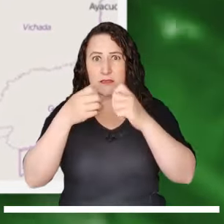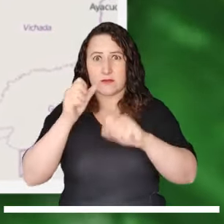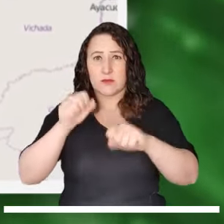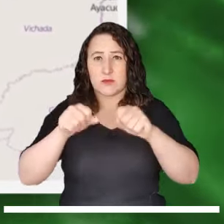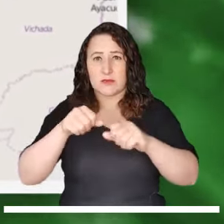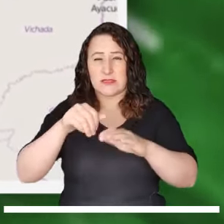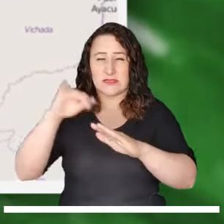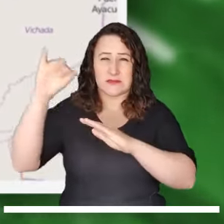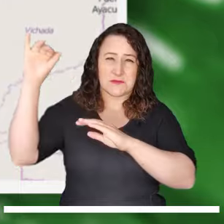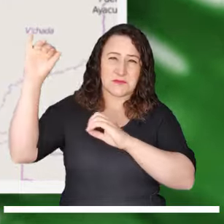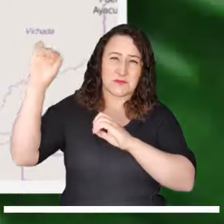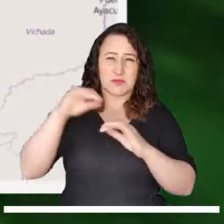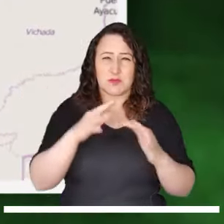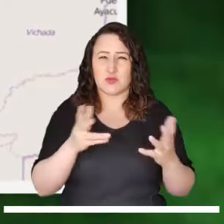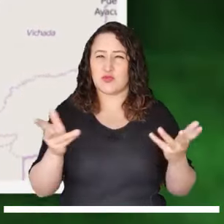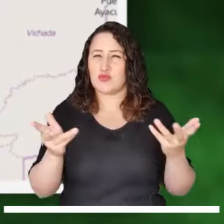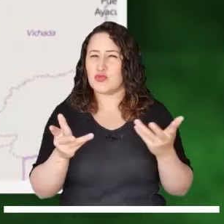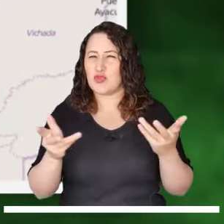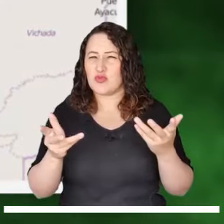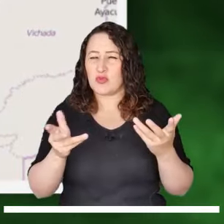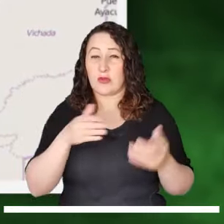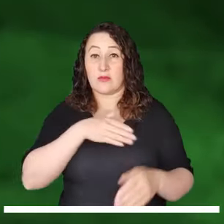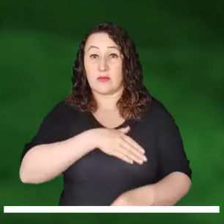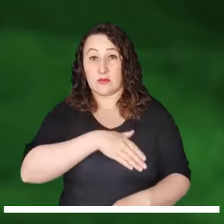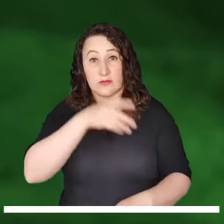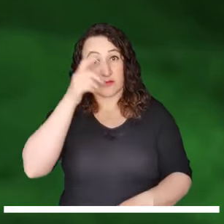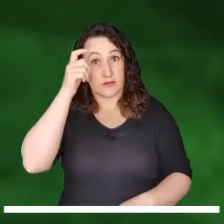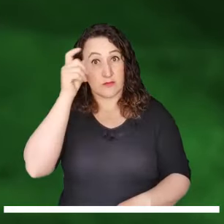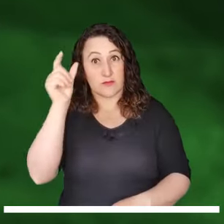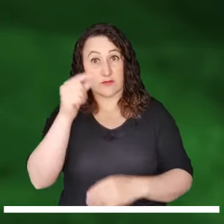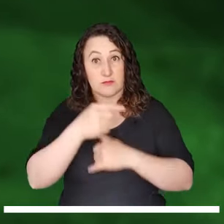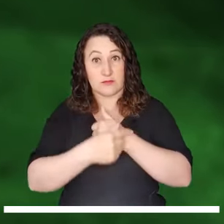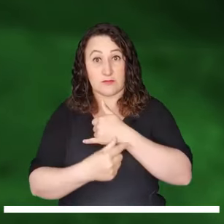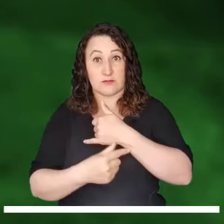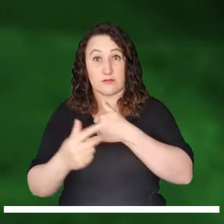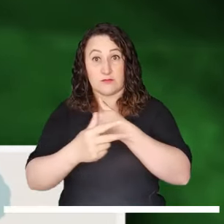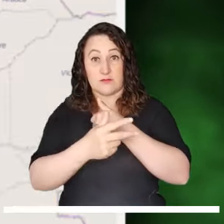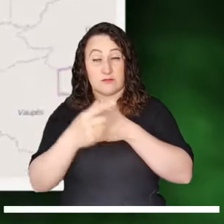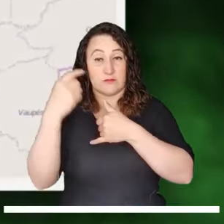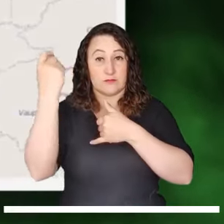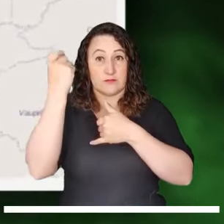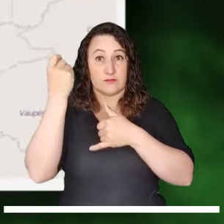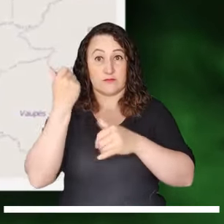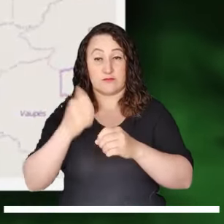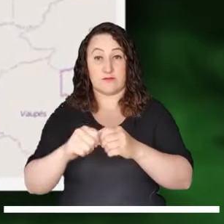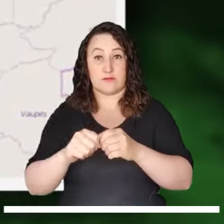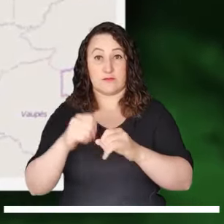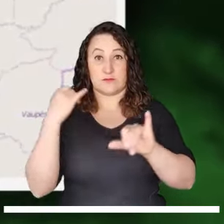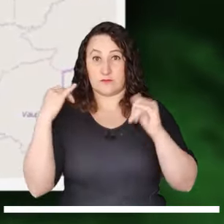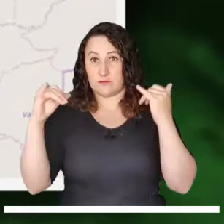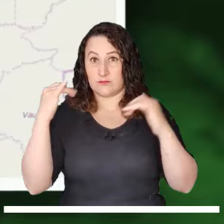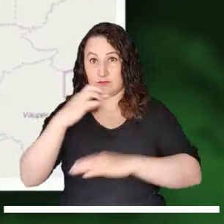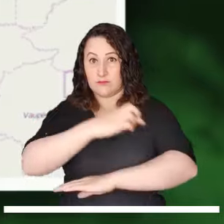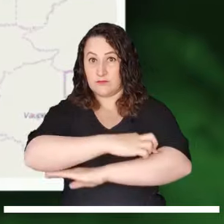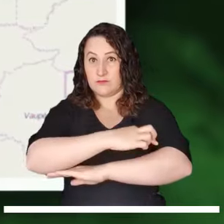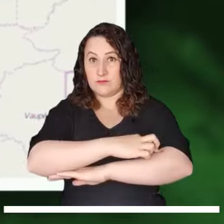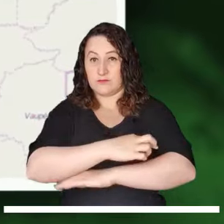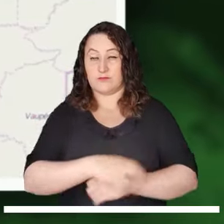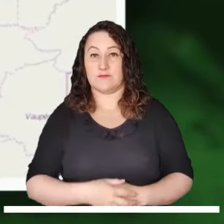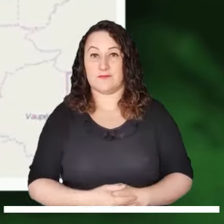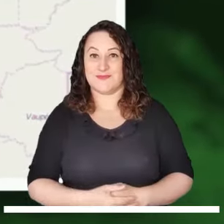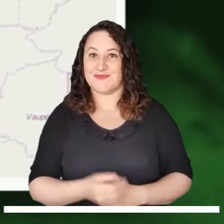Activamos la máxima alerta por posibles deslizamientos en Bolívar, Córdoba, el Pacífico, los Andes, Meta, Arauca,